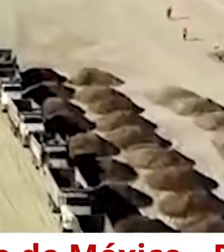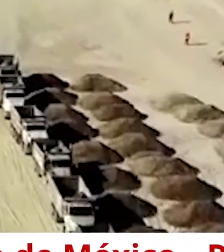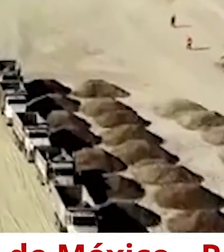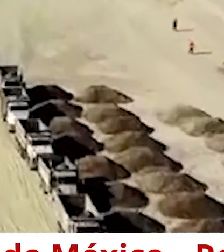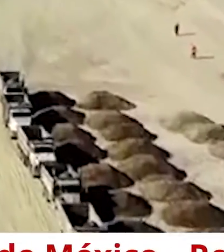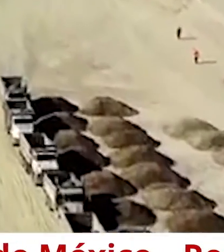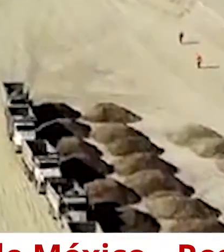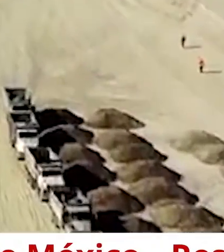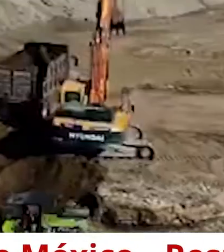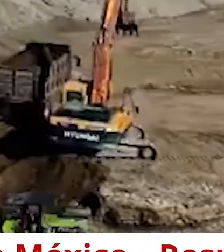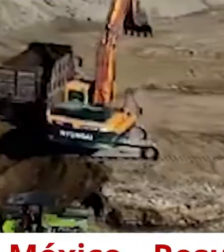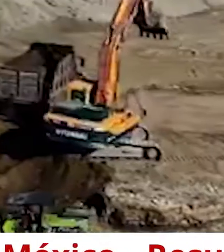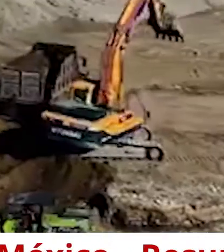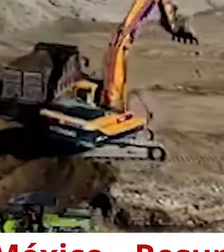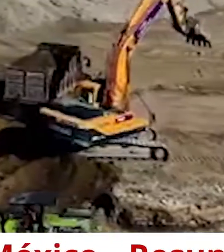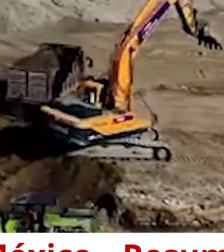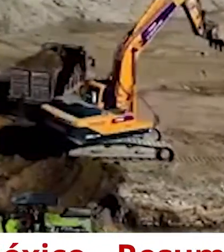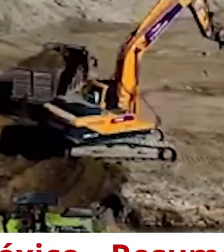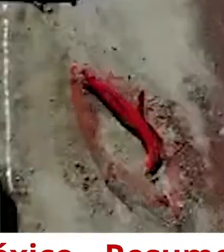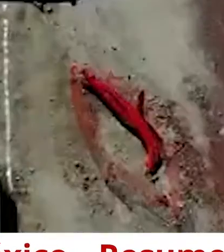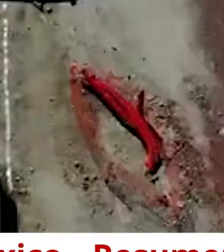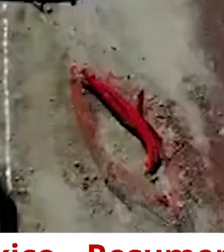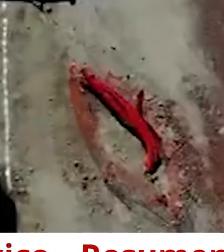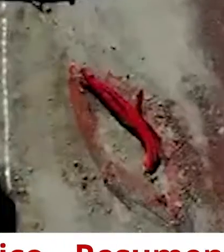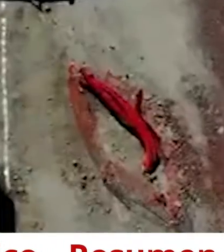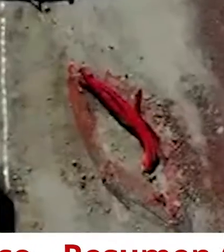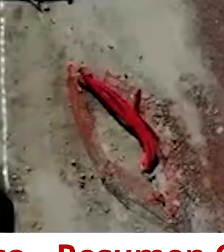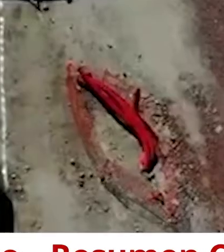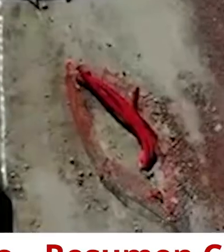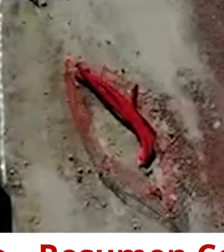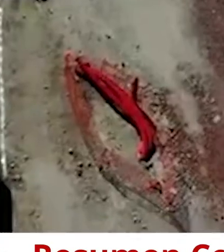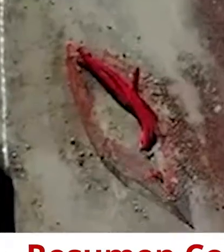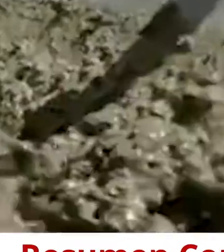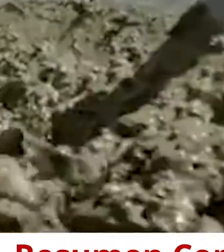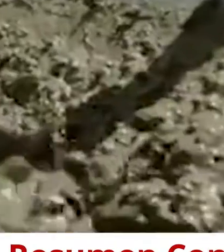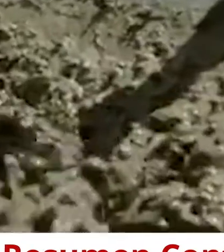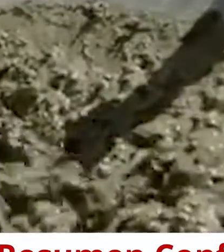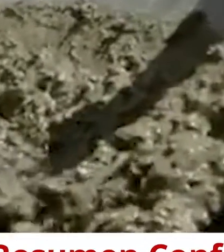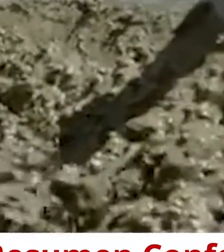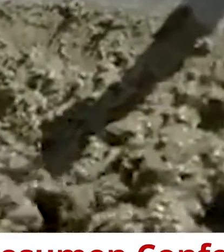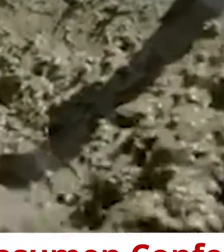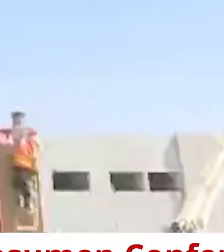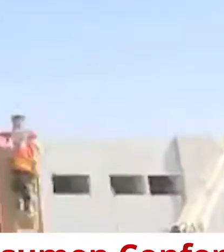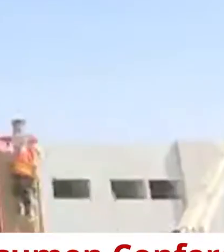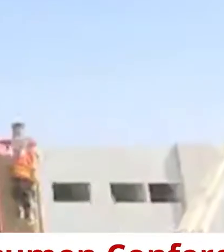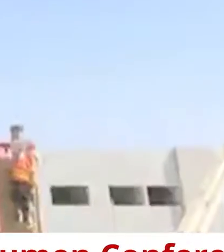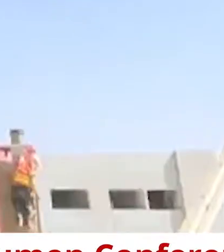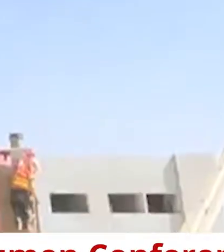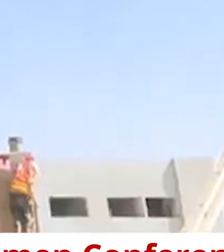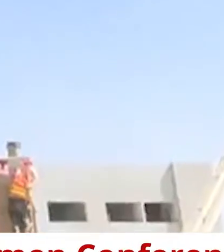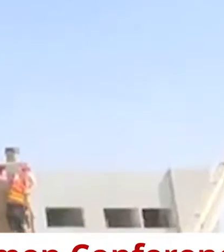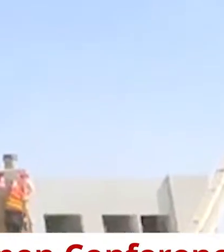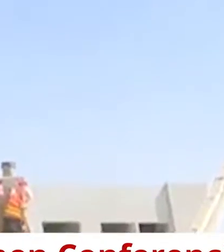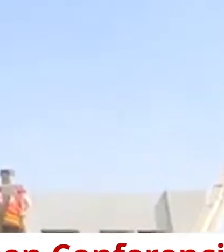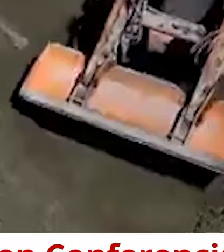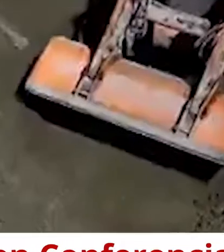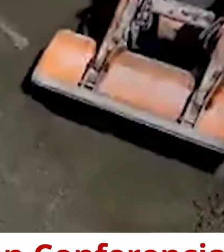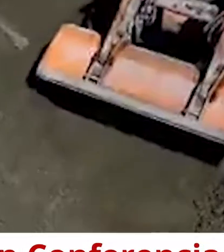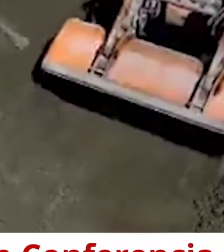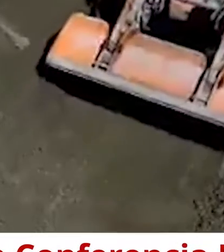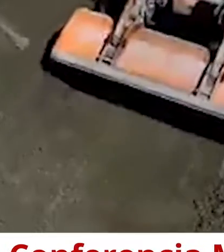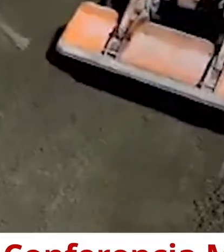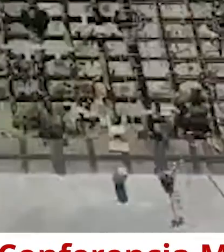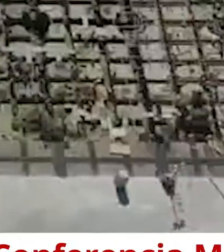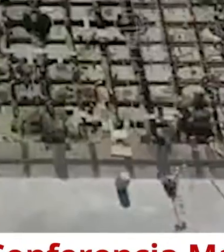colocación de tubos de concreto presforzado y el sembrado de pasto en áreas verdes. A la fecha se han generado